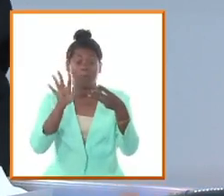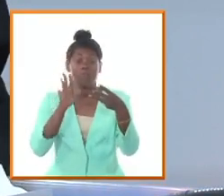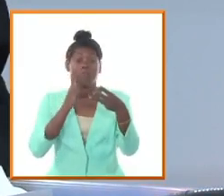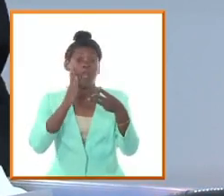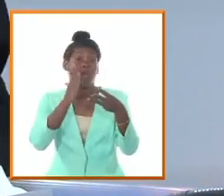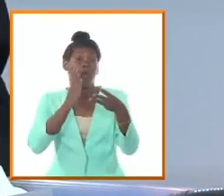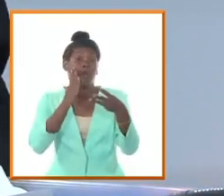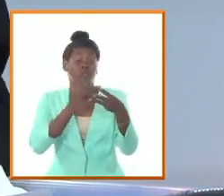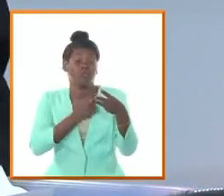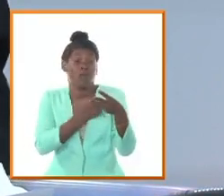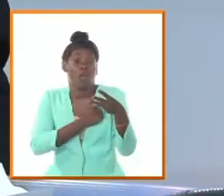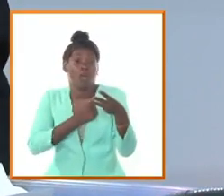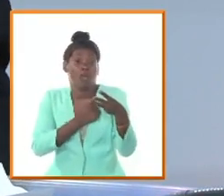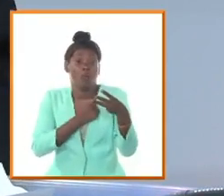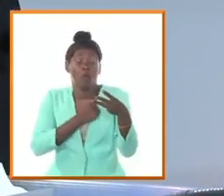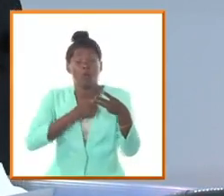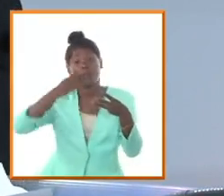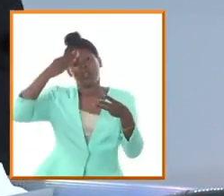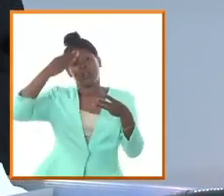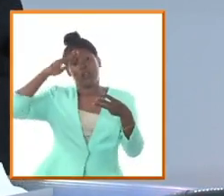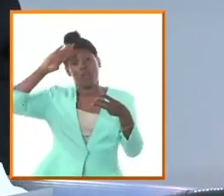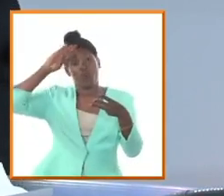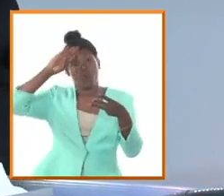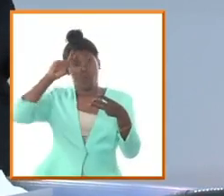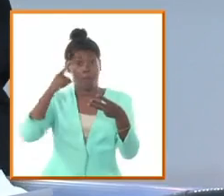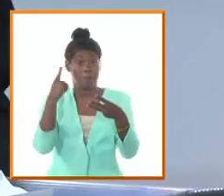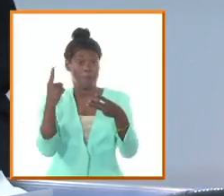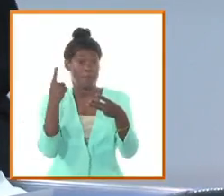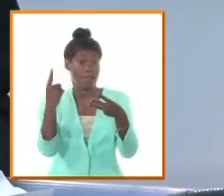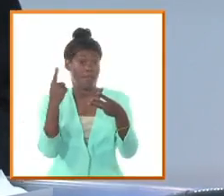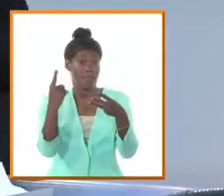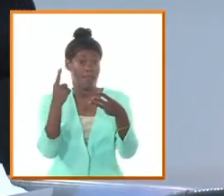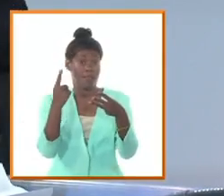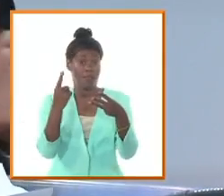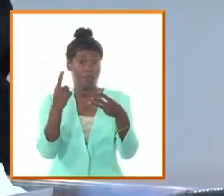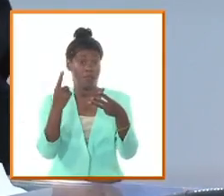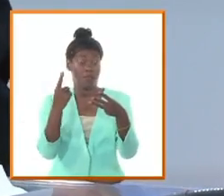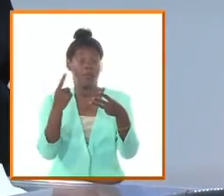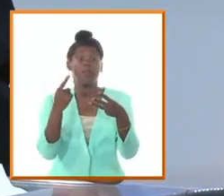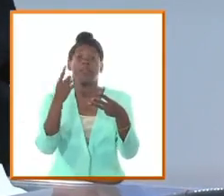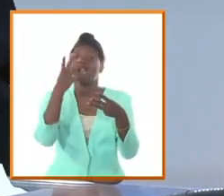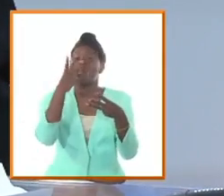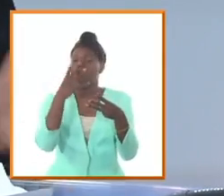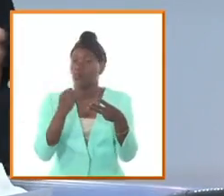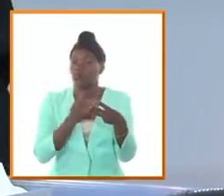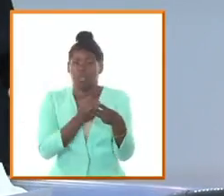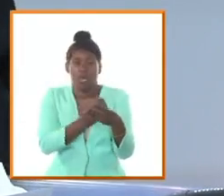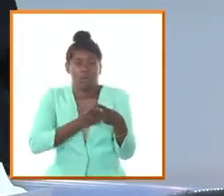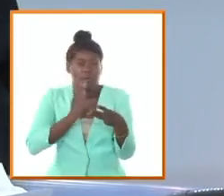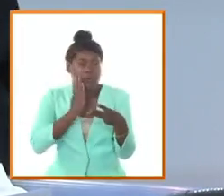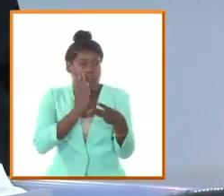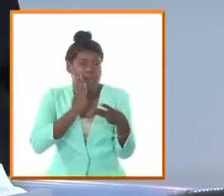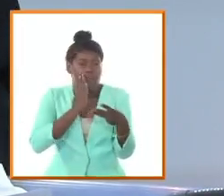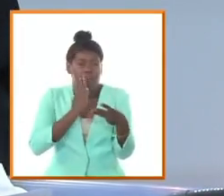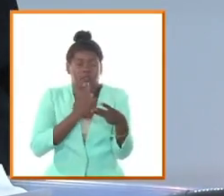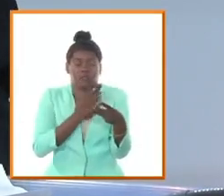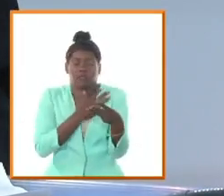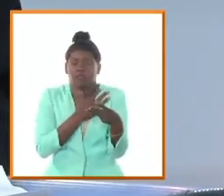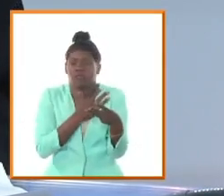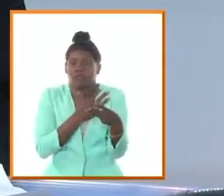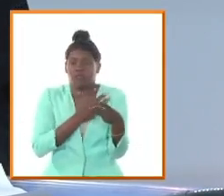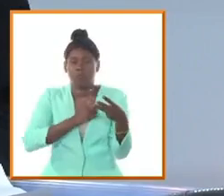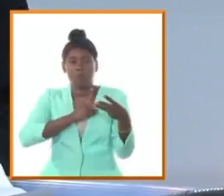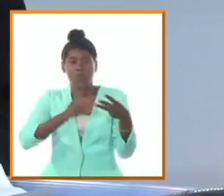por la patria un amor profundo por su Camagüey pero por toda Cuba que lo hace